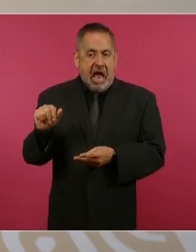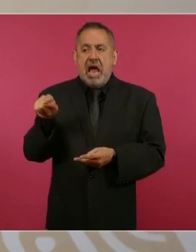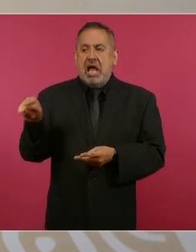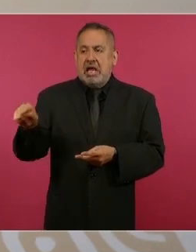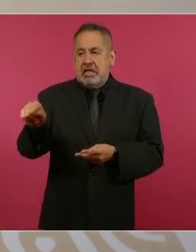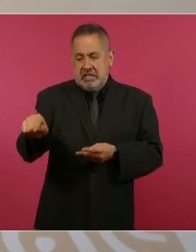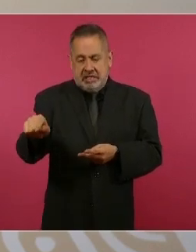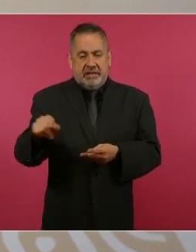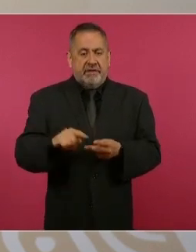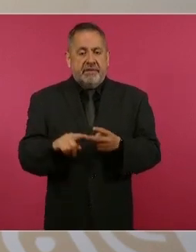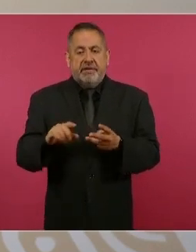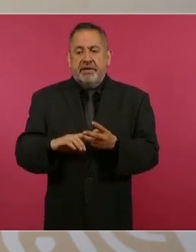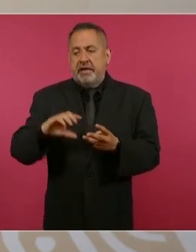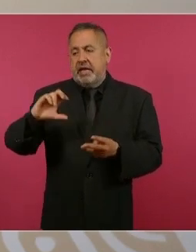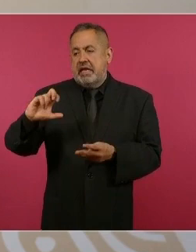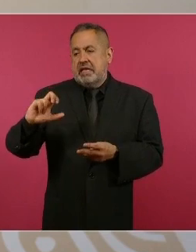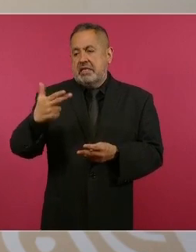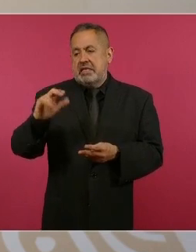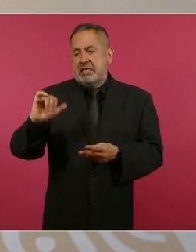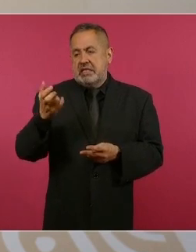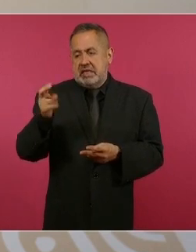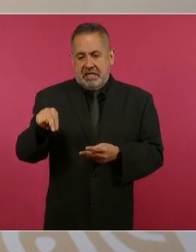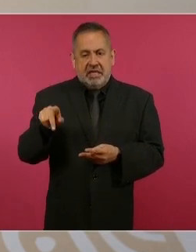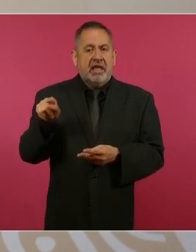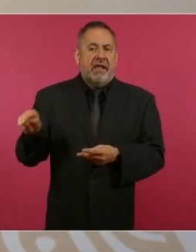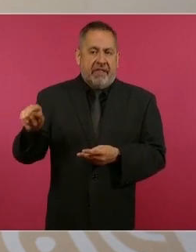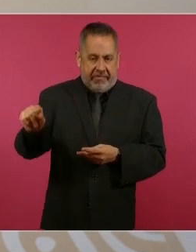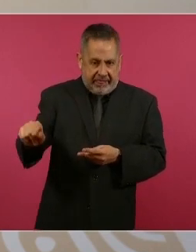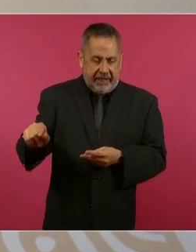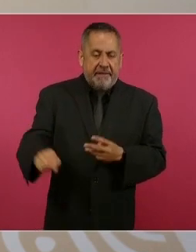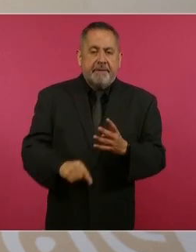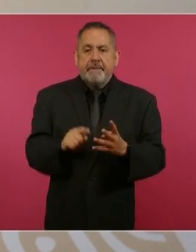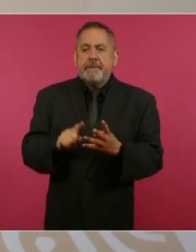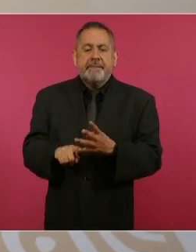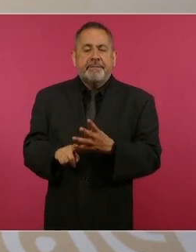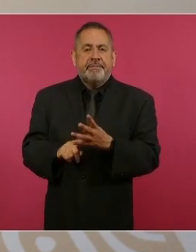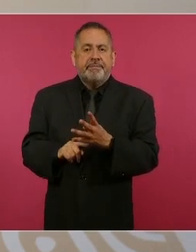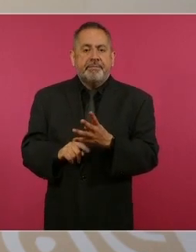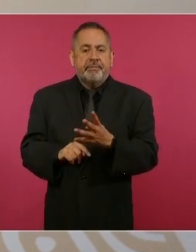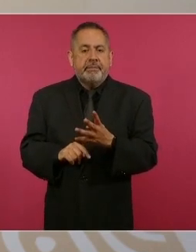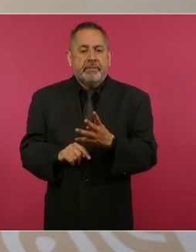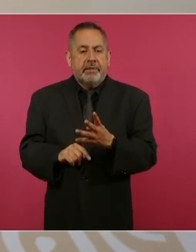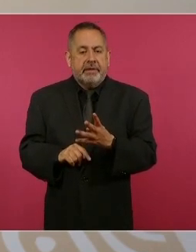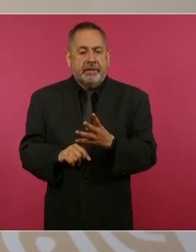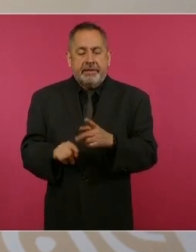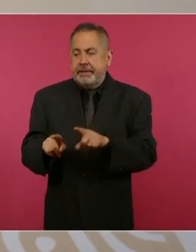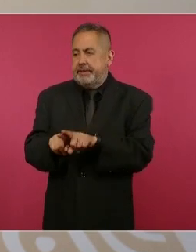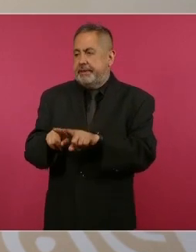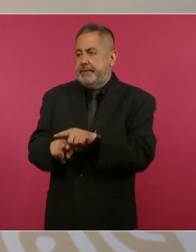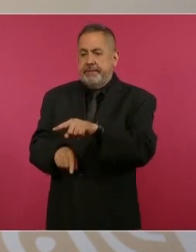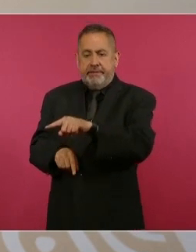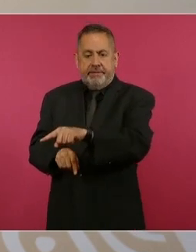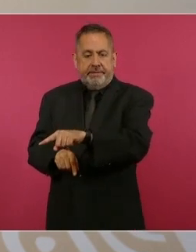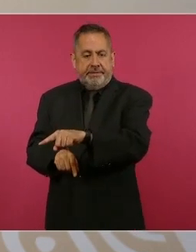en Chichén Itzá, en